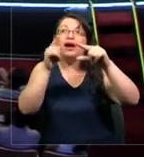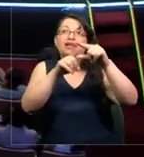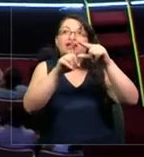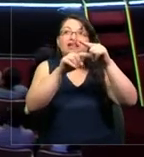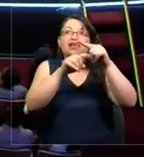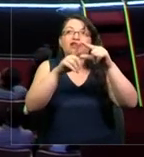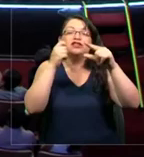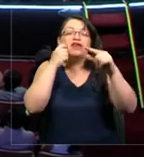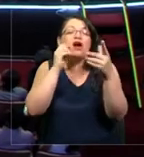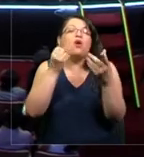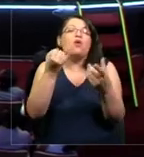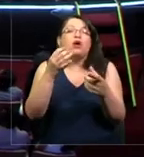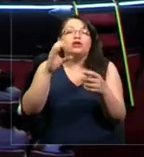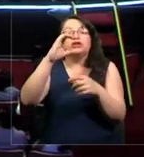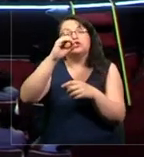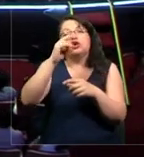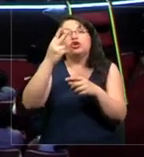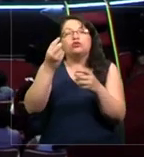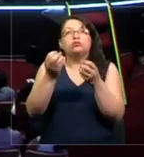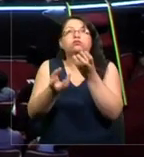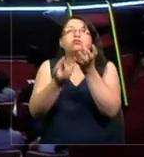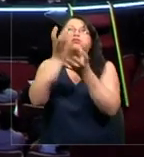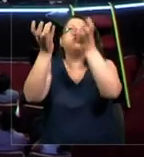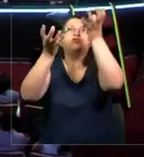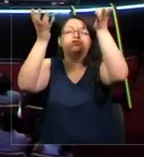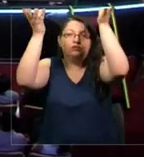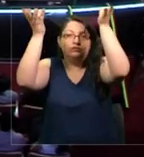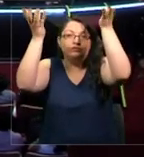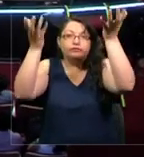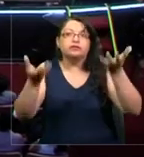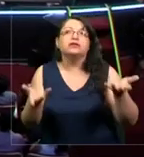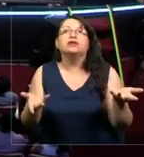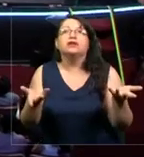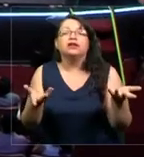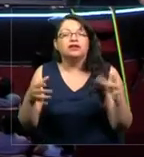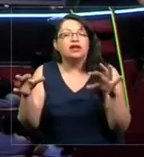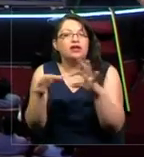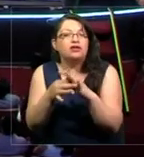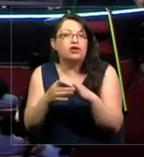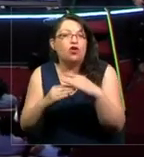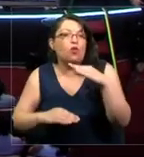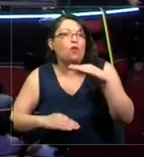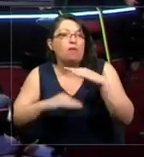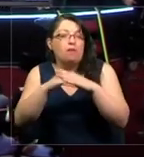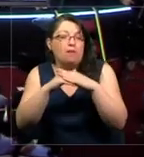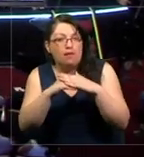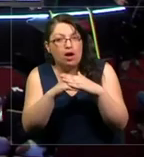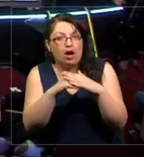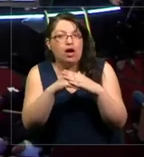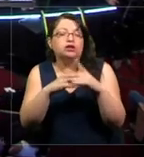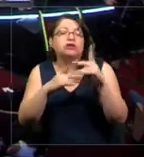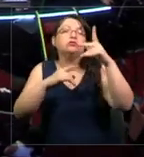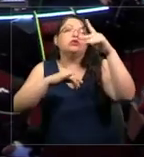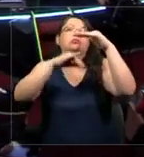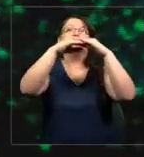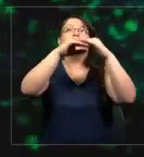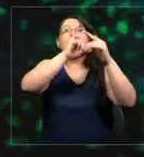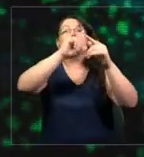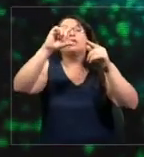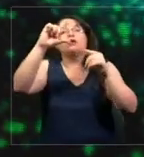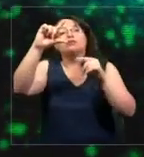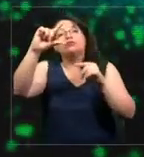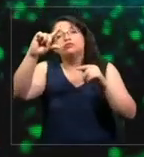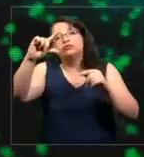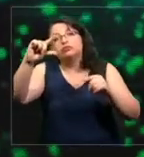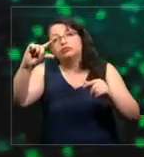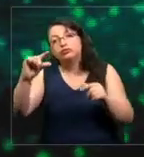asociado a un máximo de concentraciones que después lentamente van bajando y